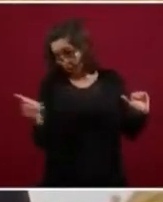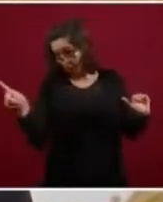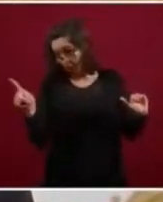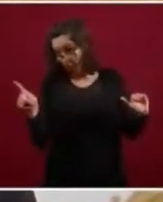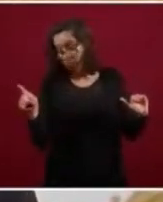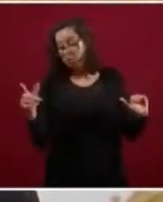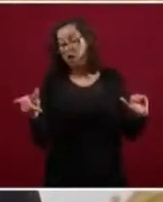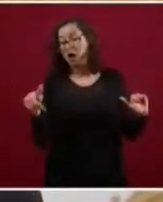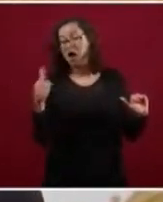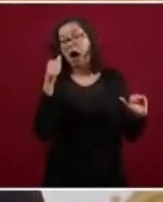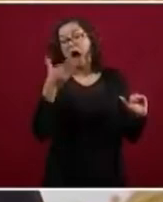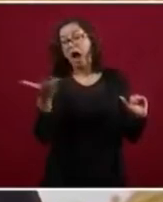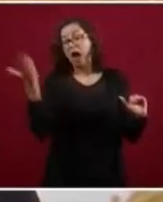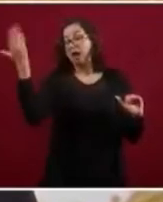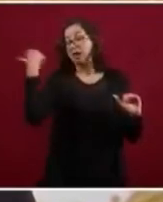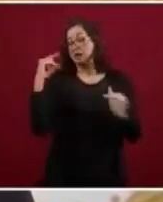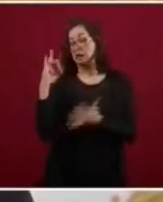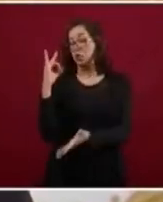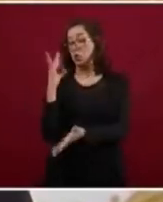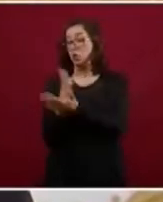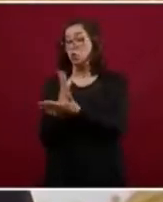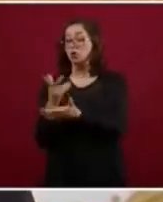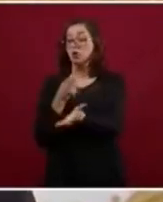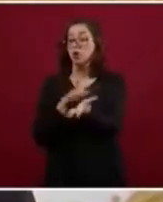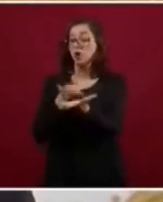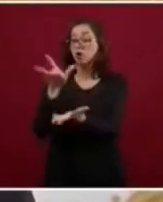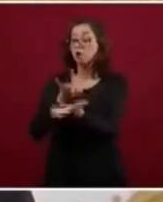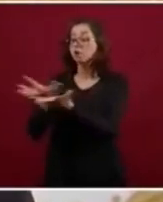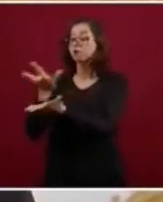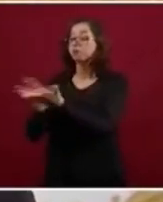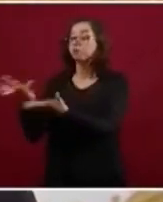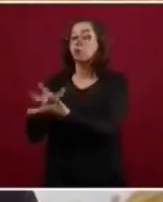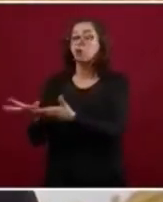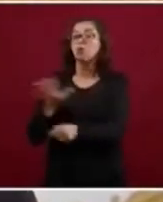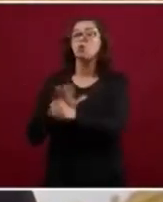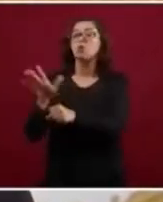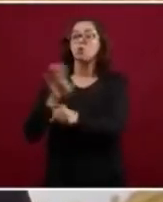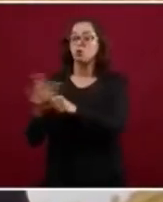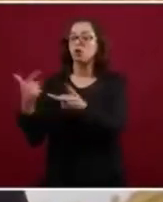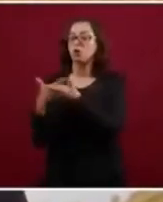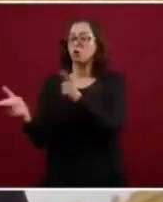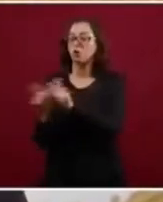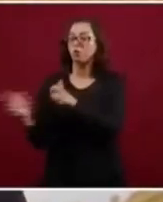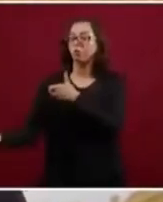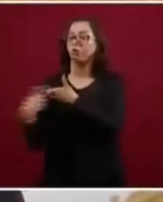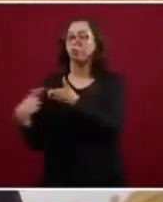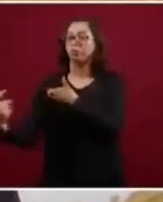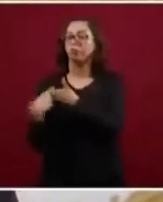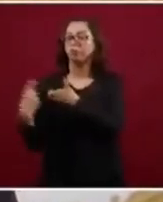a los que pertenecían al partido en el gobierno. Bueno,